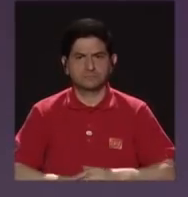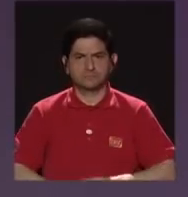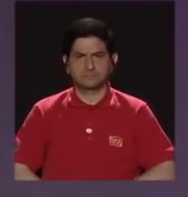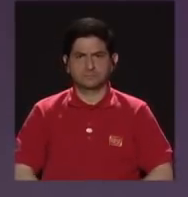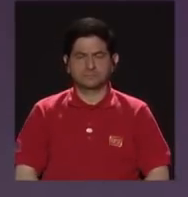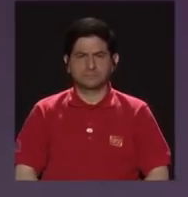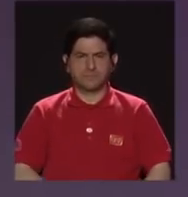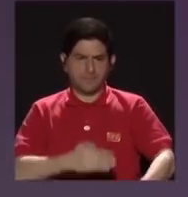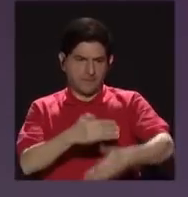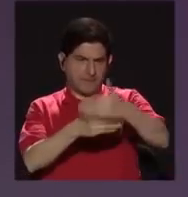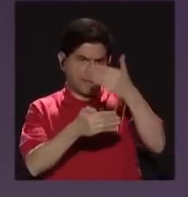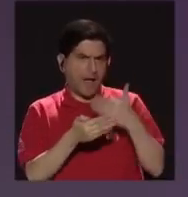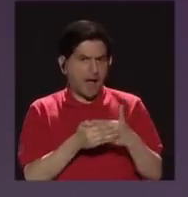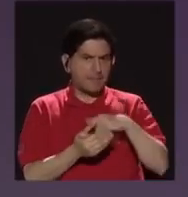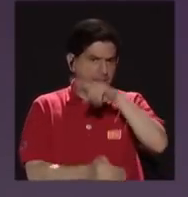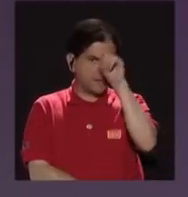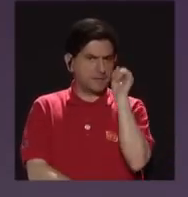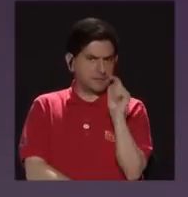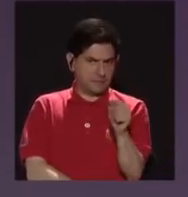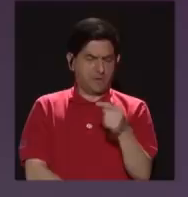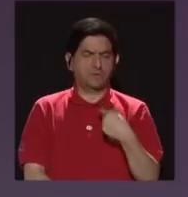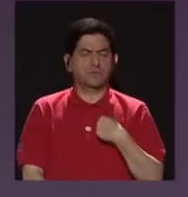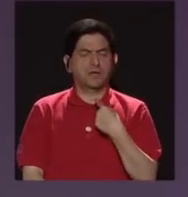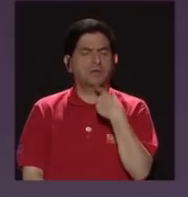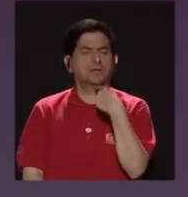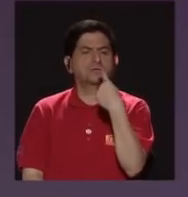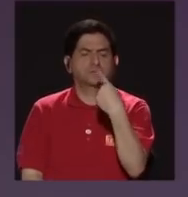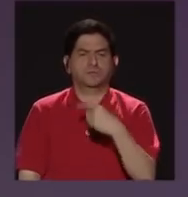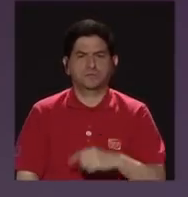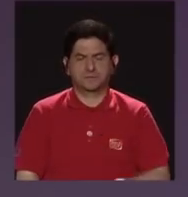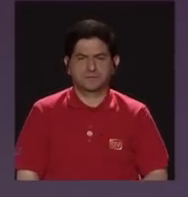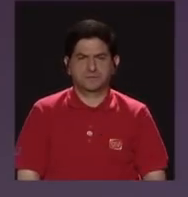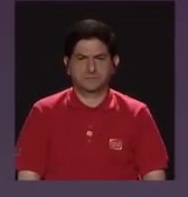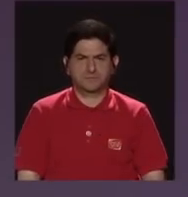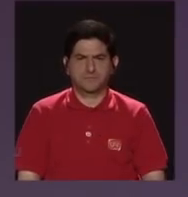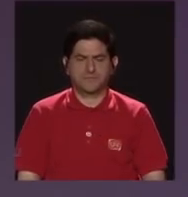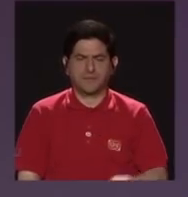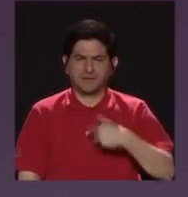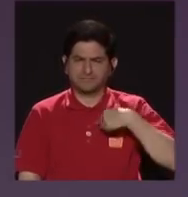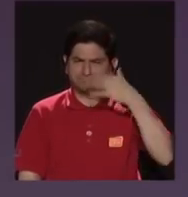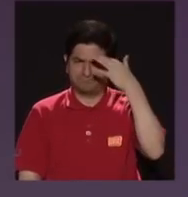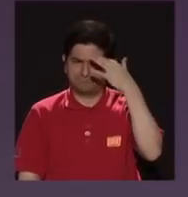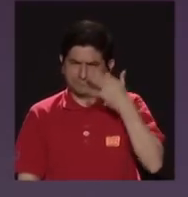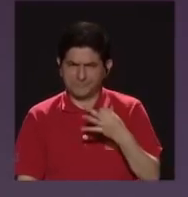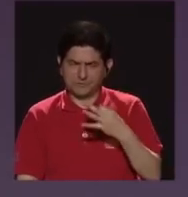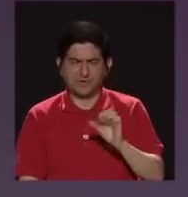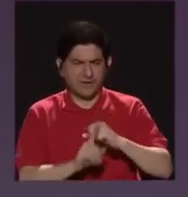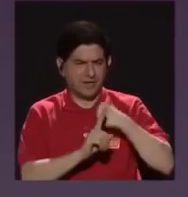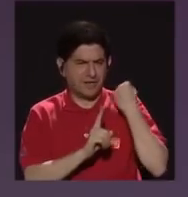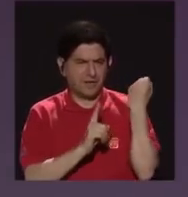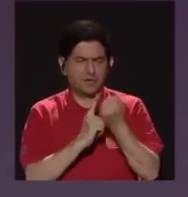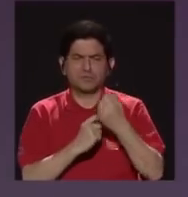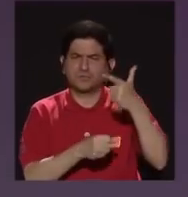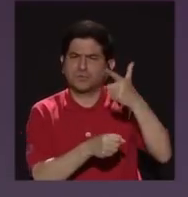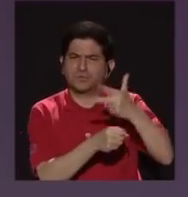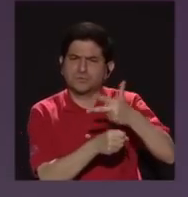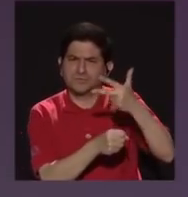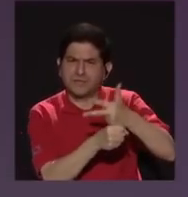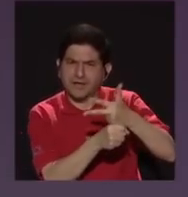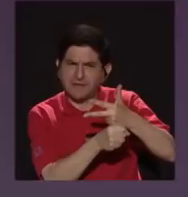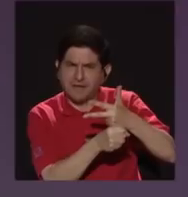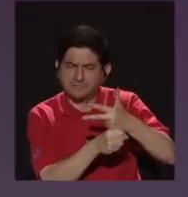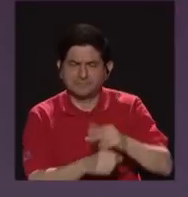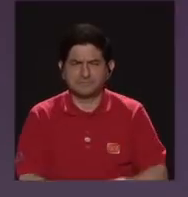Antes de hacer alguna pregunta, quiero decir sobre que me parece que en la sociedad guatemalteca,